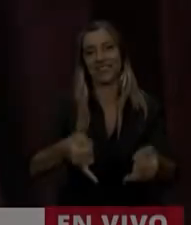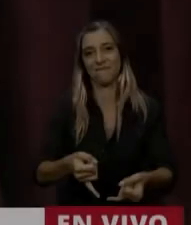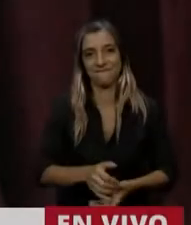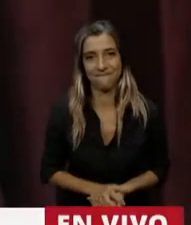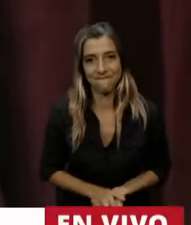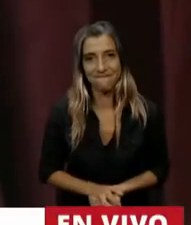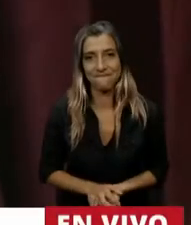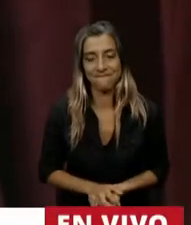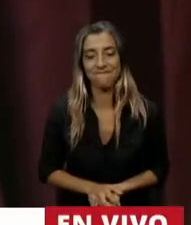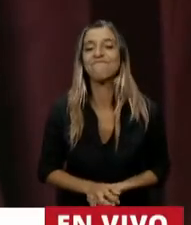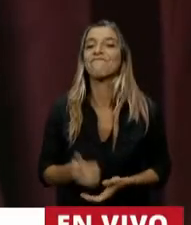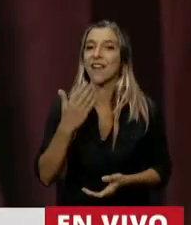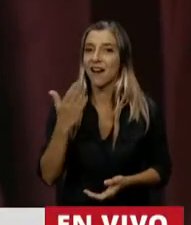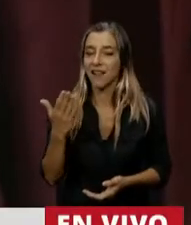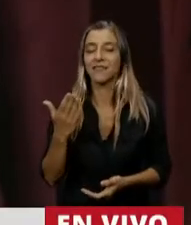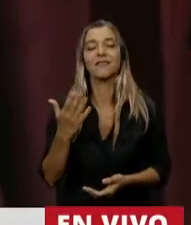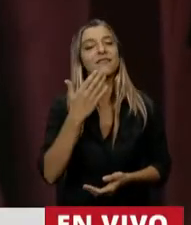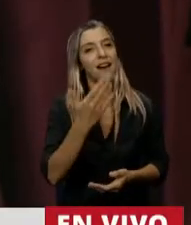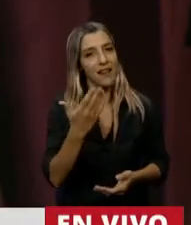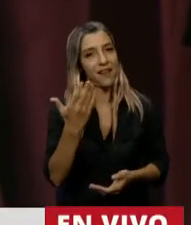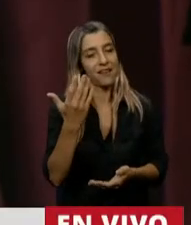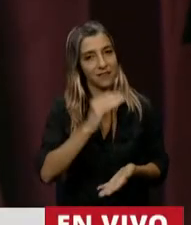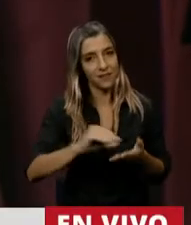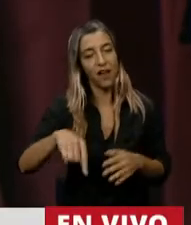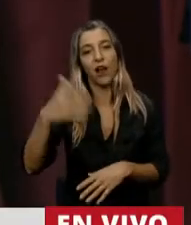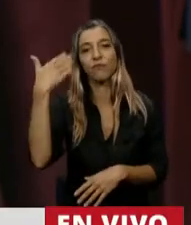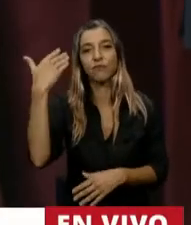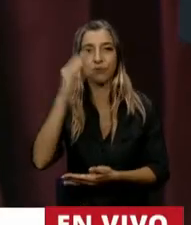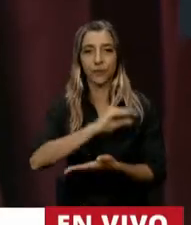Está en uso de la palabra el diputado Valdés Eduardo.